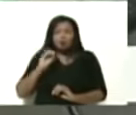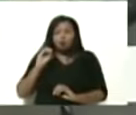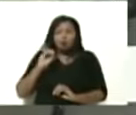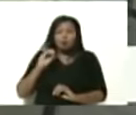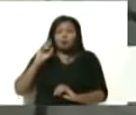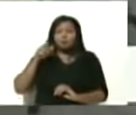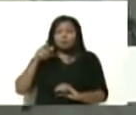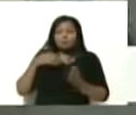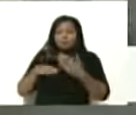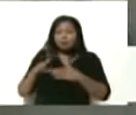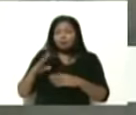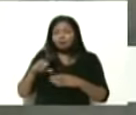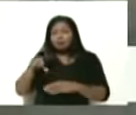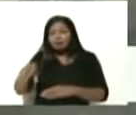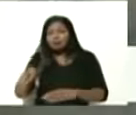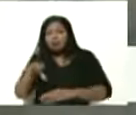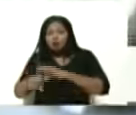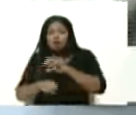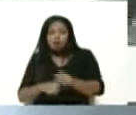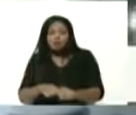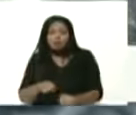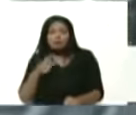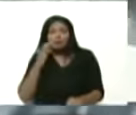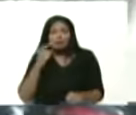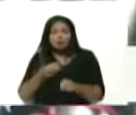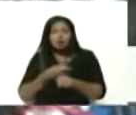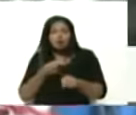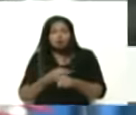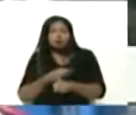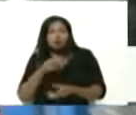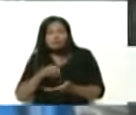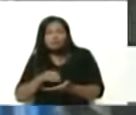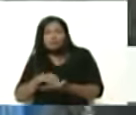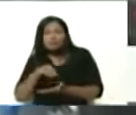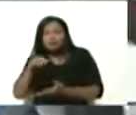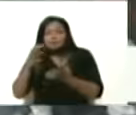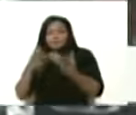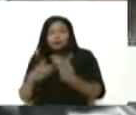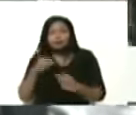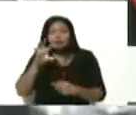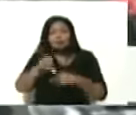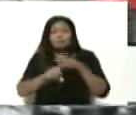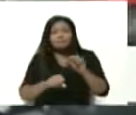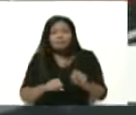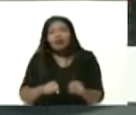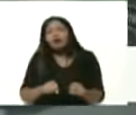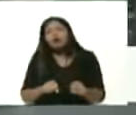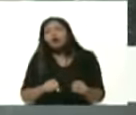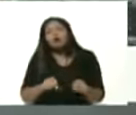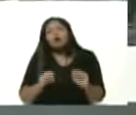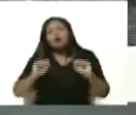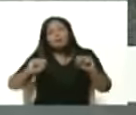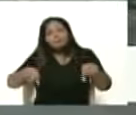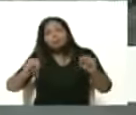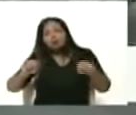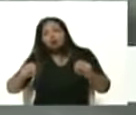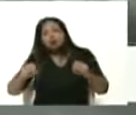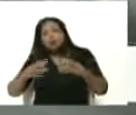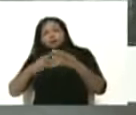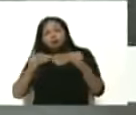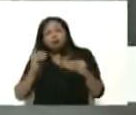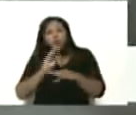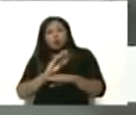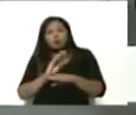parte del estado las compra en el caso de la gobernación de Miranda en esta empresa se han comprado motos de altos cilindradas para toda la